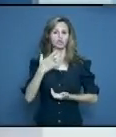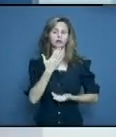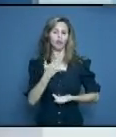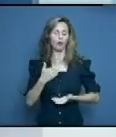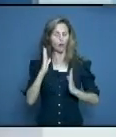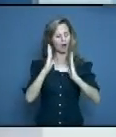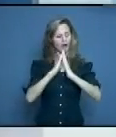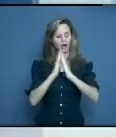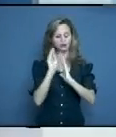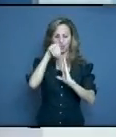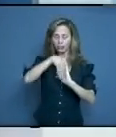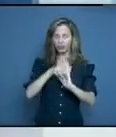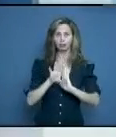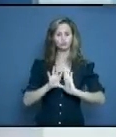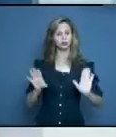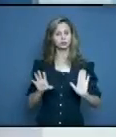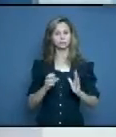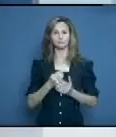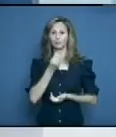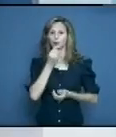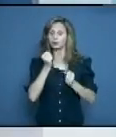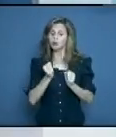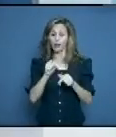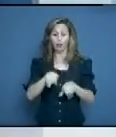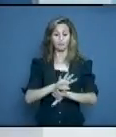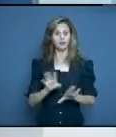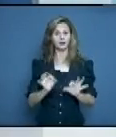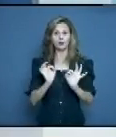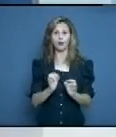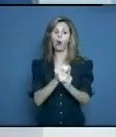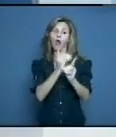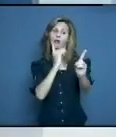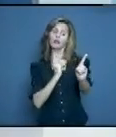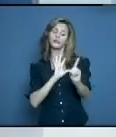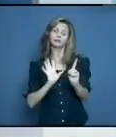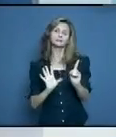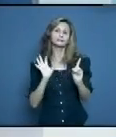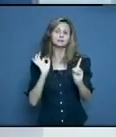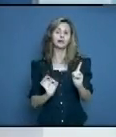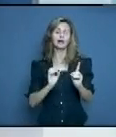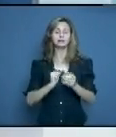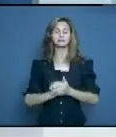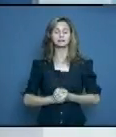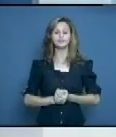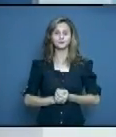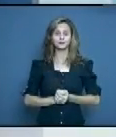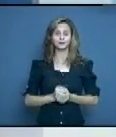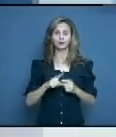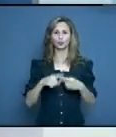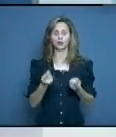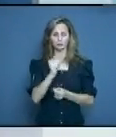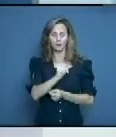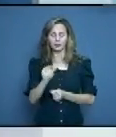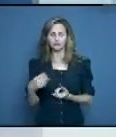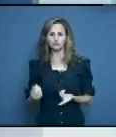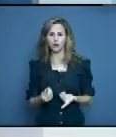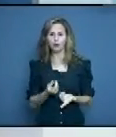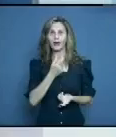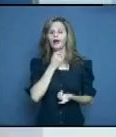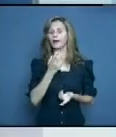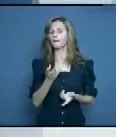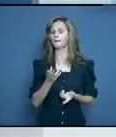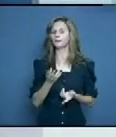el que tenga que estar en su casa, el que puede estar en su casa y el que no en algún centro como se ha planteado porque esas personas son los... Si a